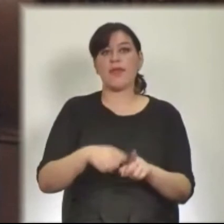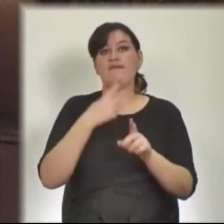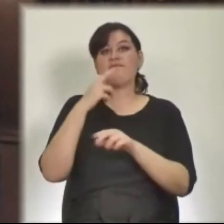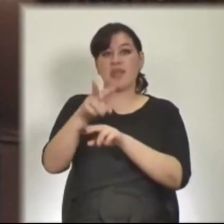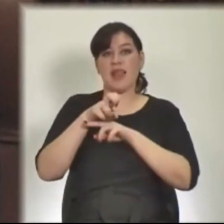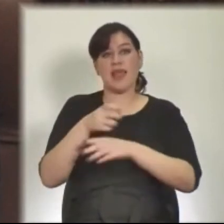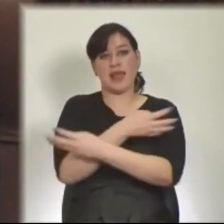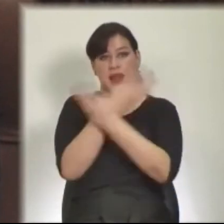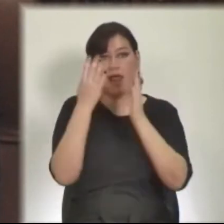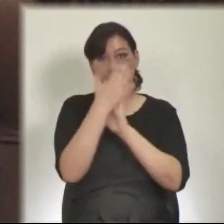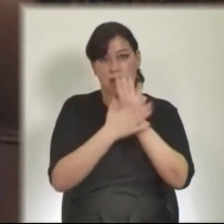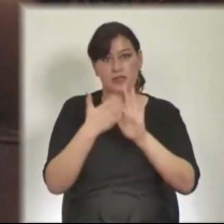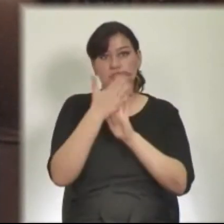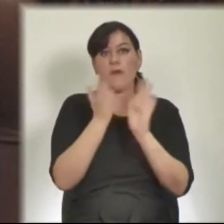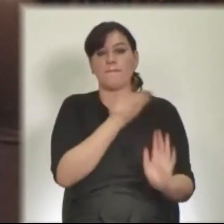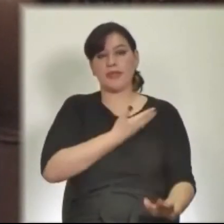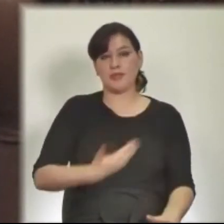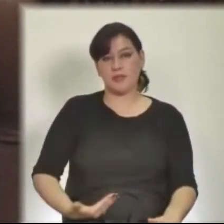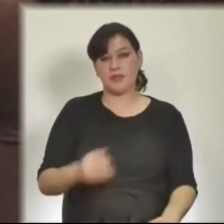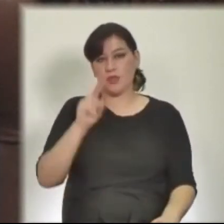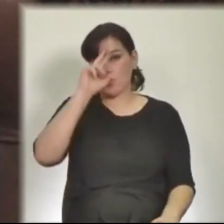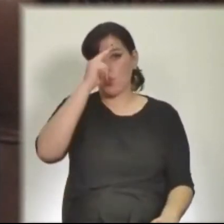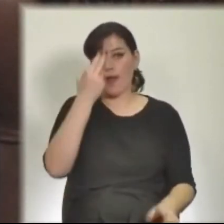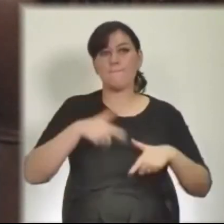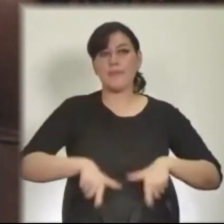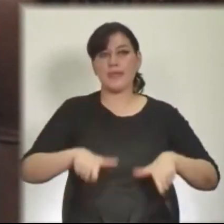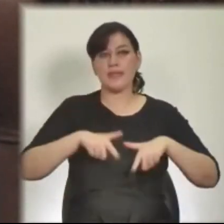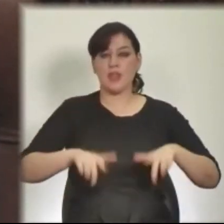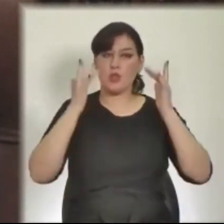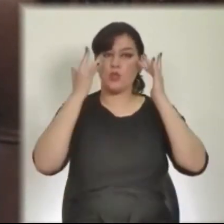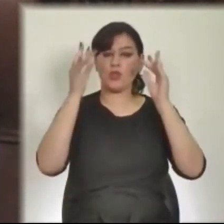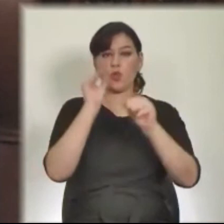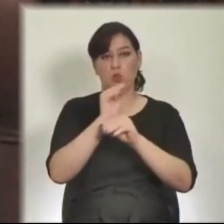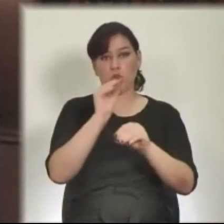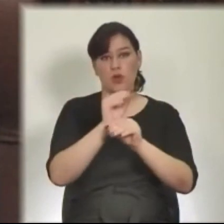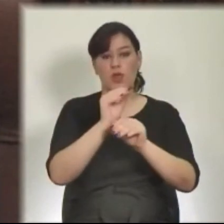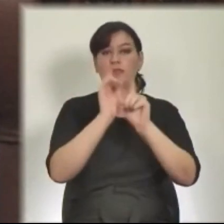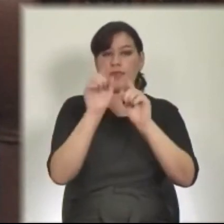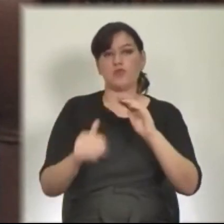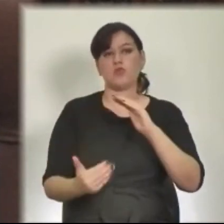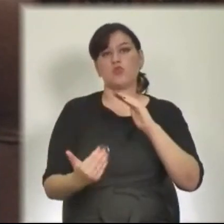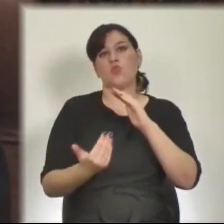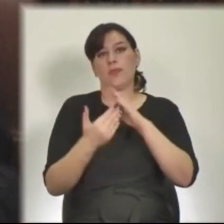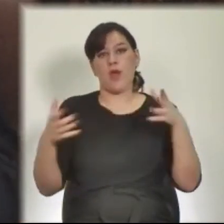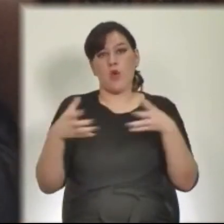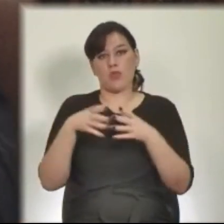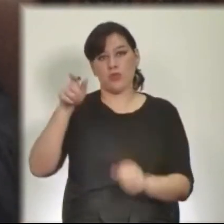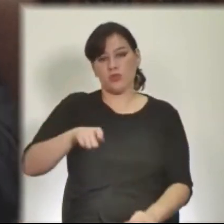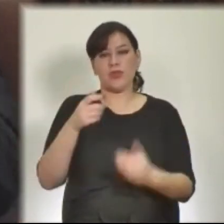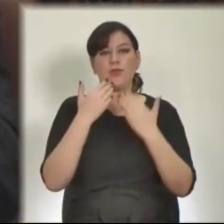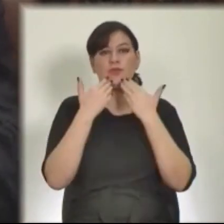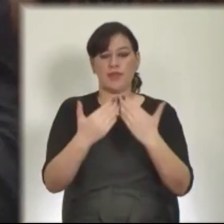de la Nación, a la Presidencia de la República, al Ministerio de Educación y Cultura y a la Suprema Corte de Justicia. Muchas gracias.